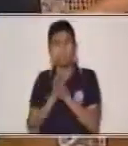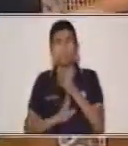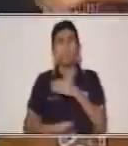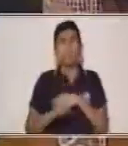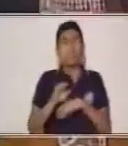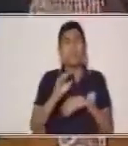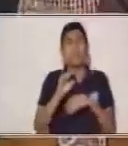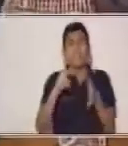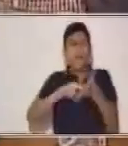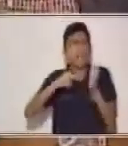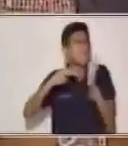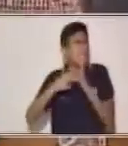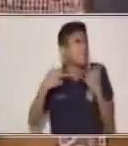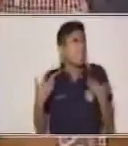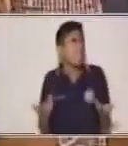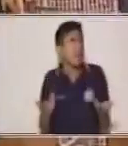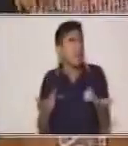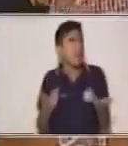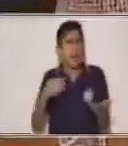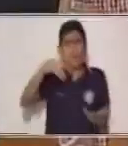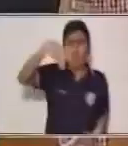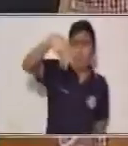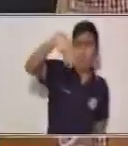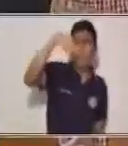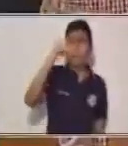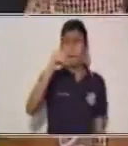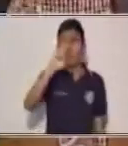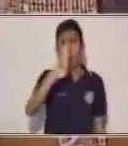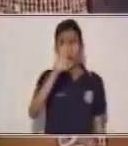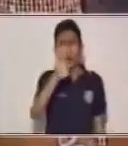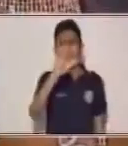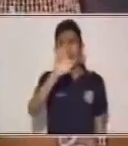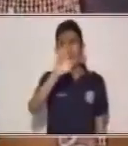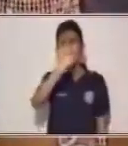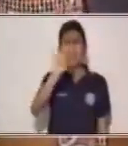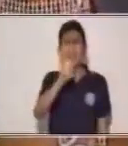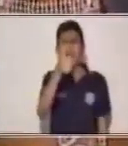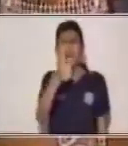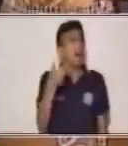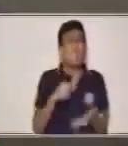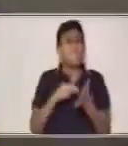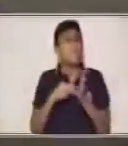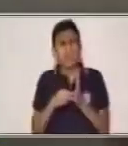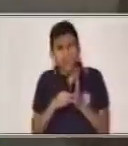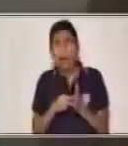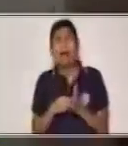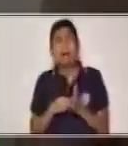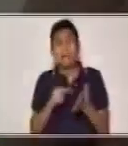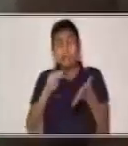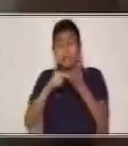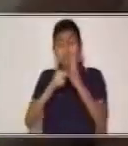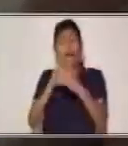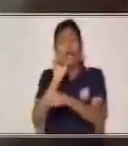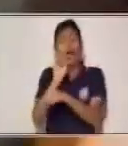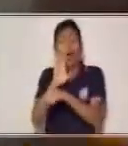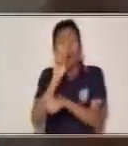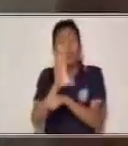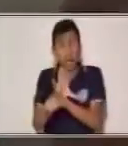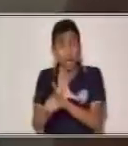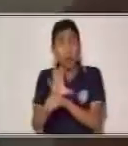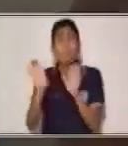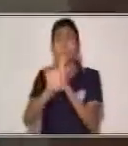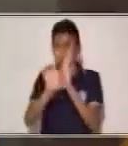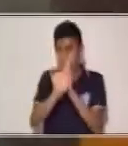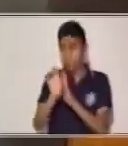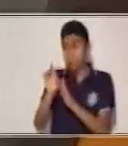moral, o sea, un consejo o una pauta de conducta. Es decir, que si en la fábula se